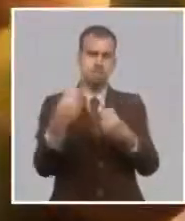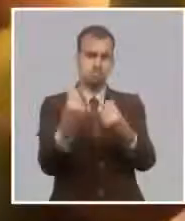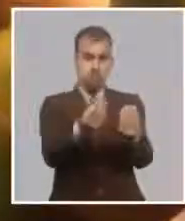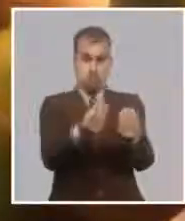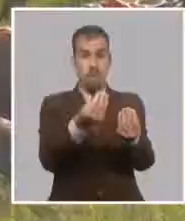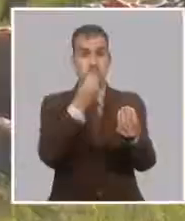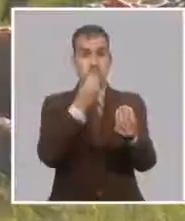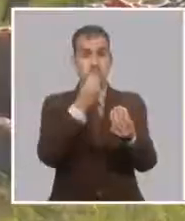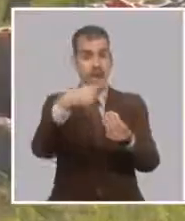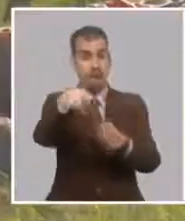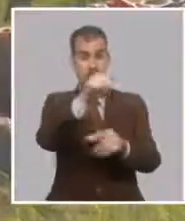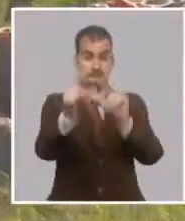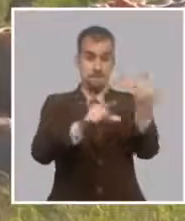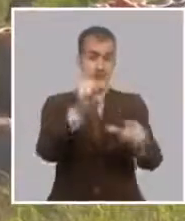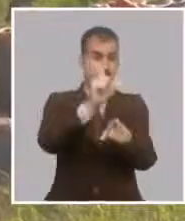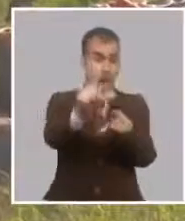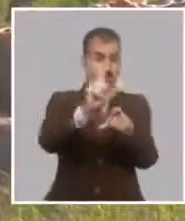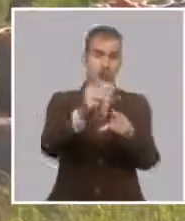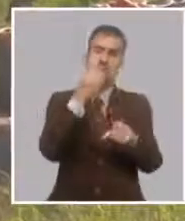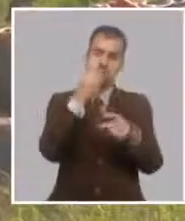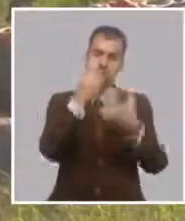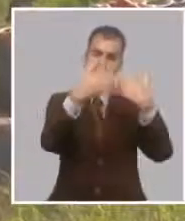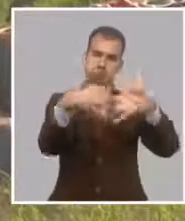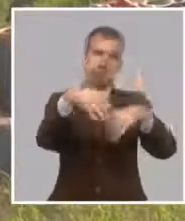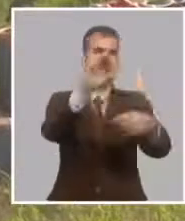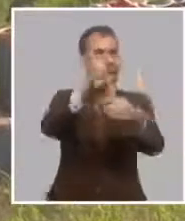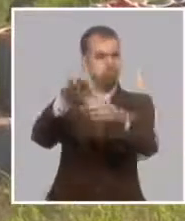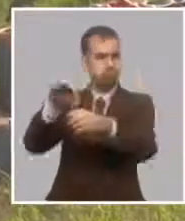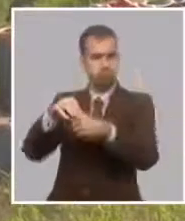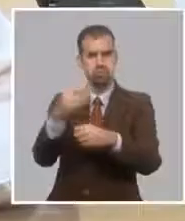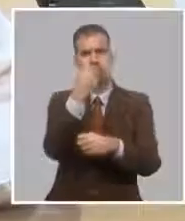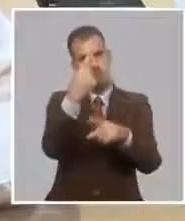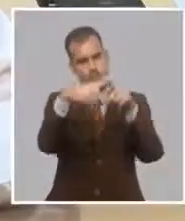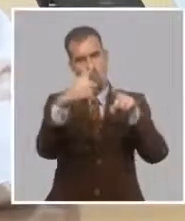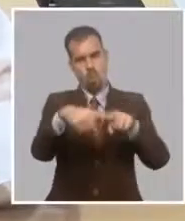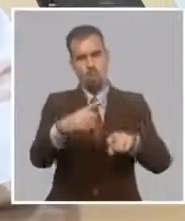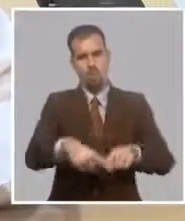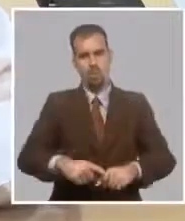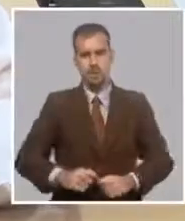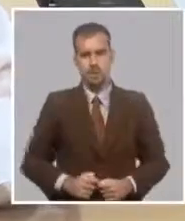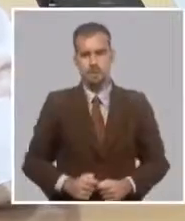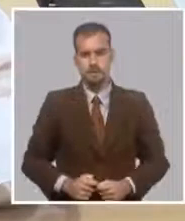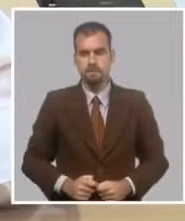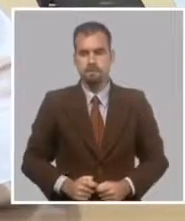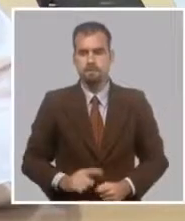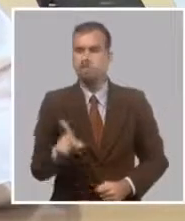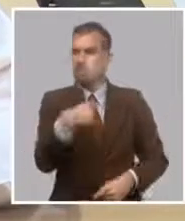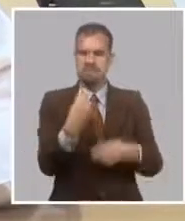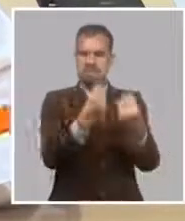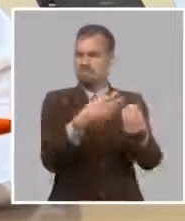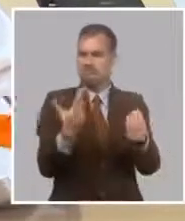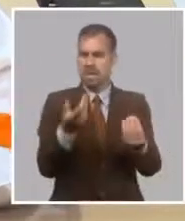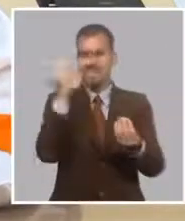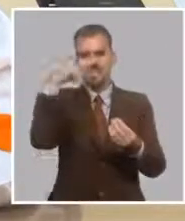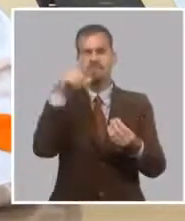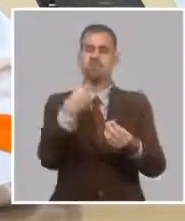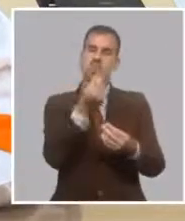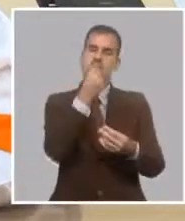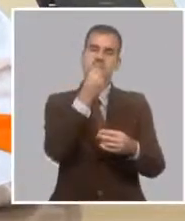agropecuario pueda desarrollar sus producciones. Dentro de las garantías exigibles por los bancos tenemos fondos que pueden